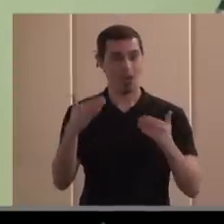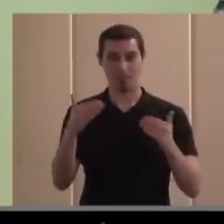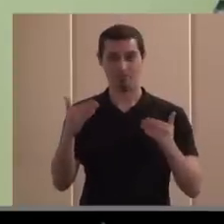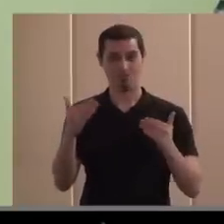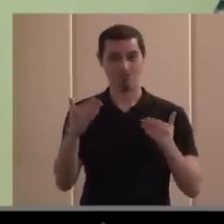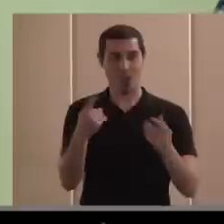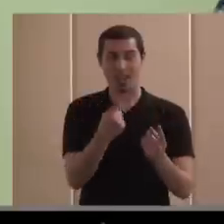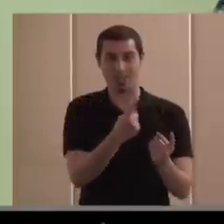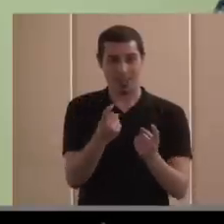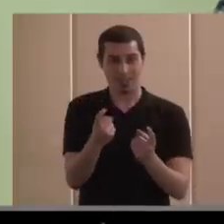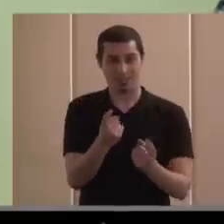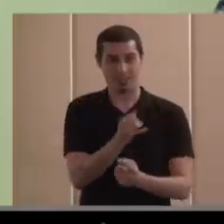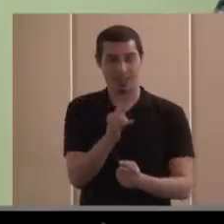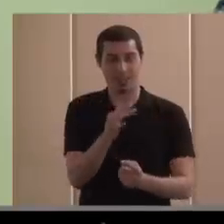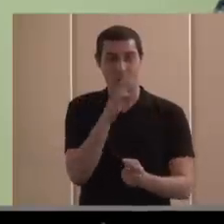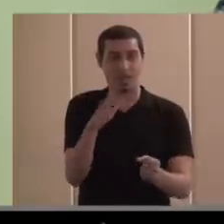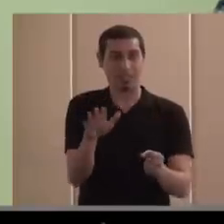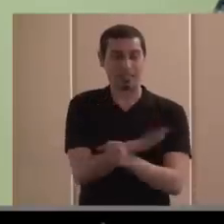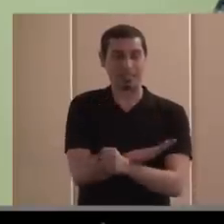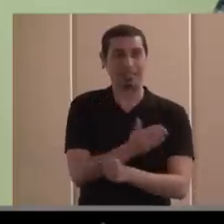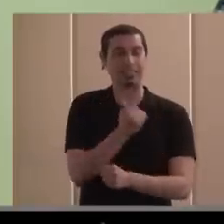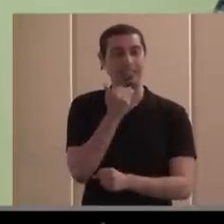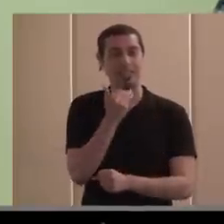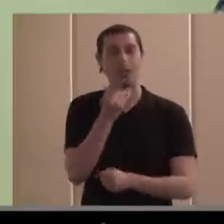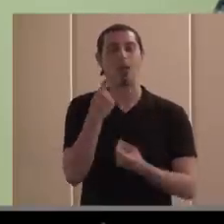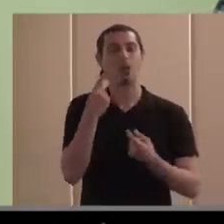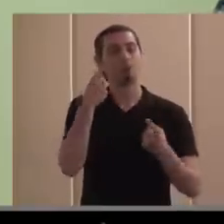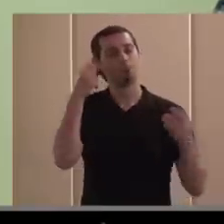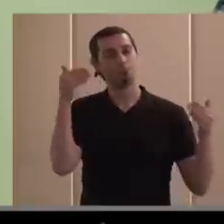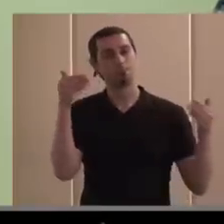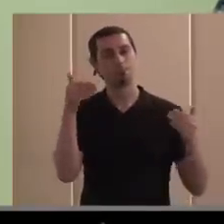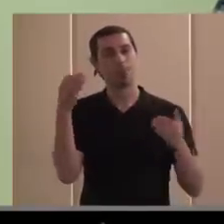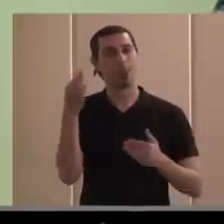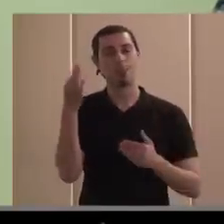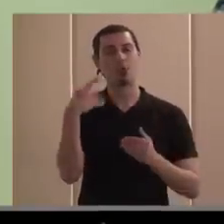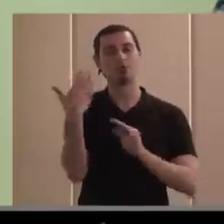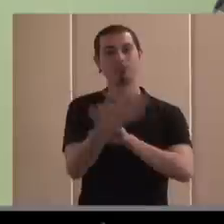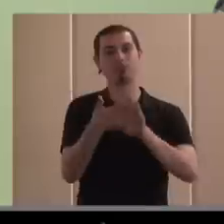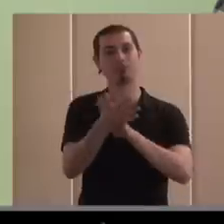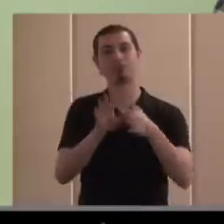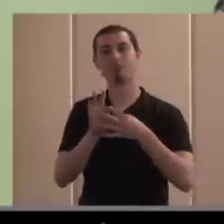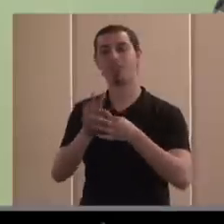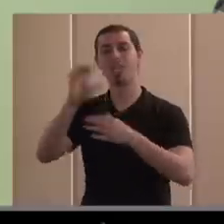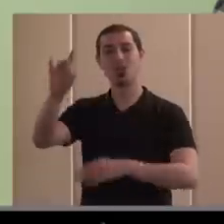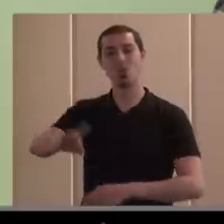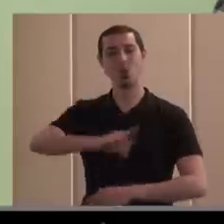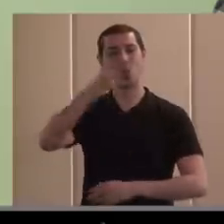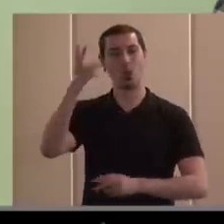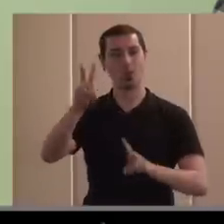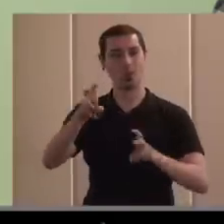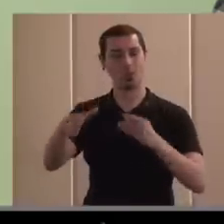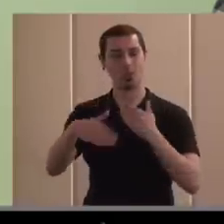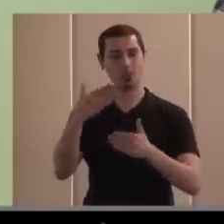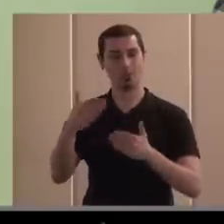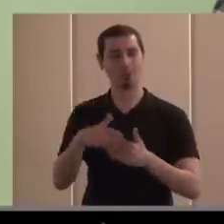hay una necesidad que no está siendo cubierta ¿no? y en ese sentido yo creo que eso tiene que ir también muy vinculado a la innovación ¿no? y yo creo que Jesús y yo